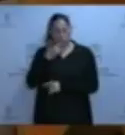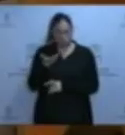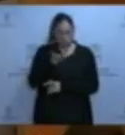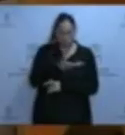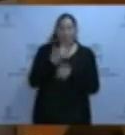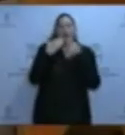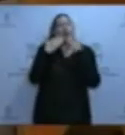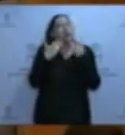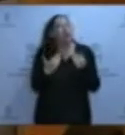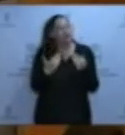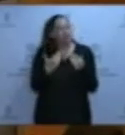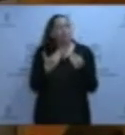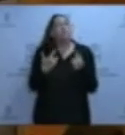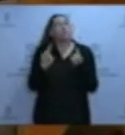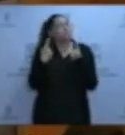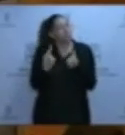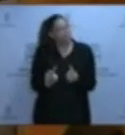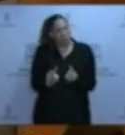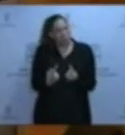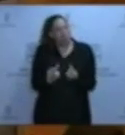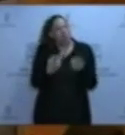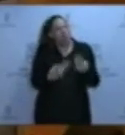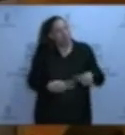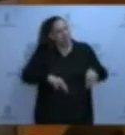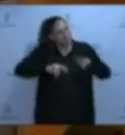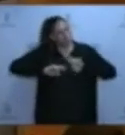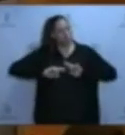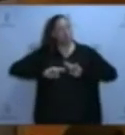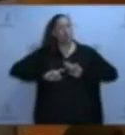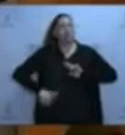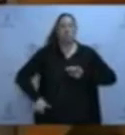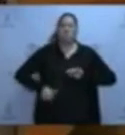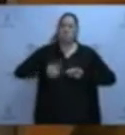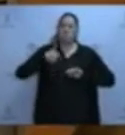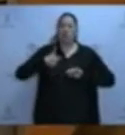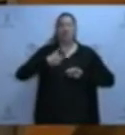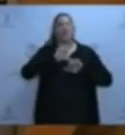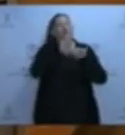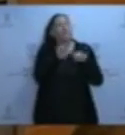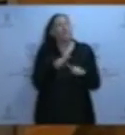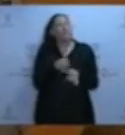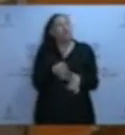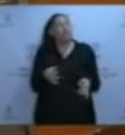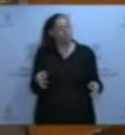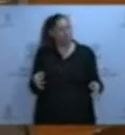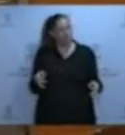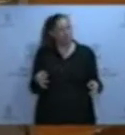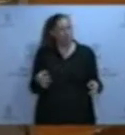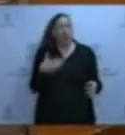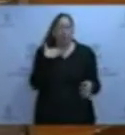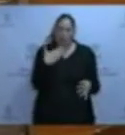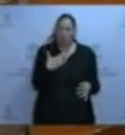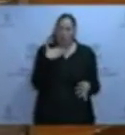Gracias en primer lugar, como siempre, por su respuesta y sobre todo por el tono utilizado en algo que